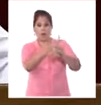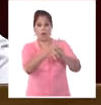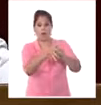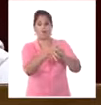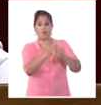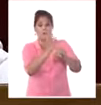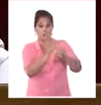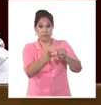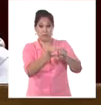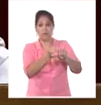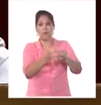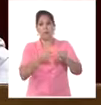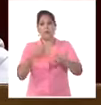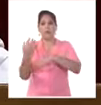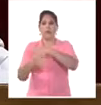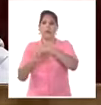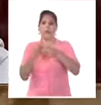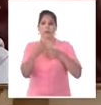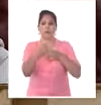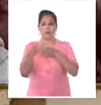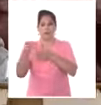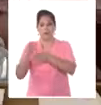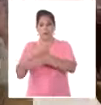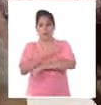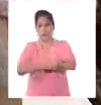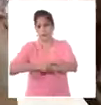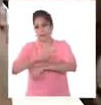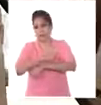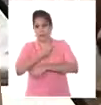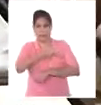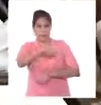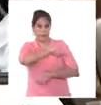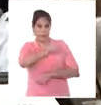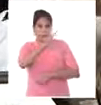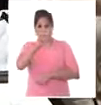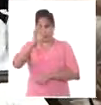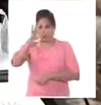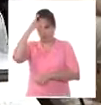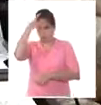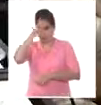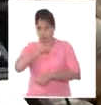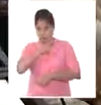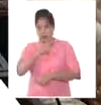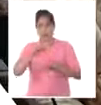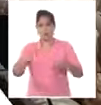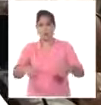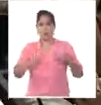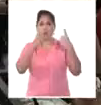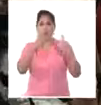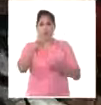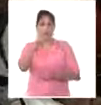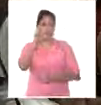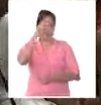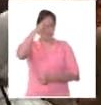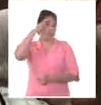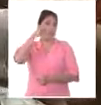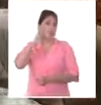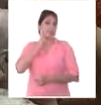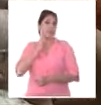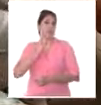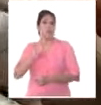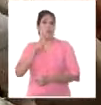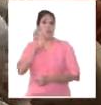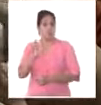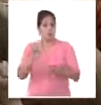y por los conflictos bélicos. El pasado 28 de abril se cumplieron dos siglos de que el